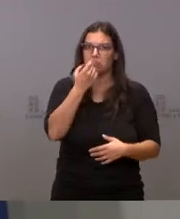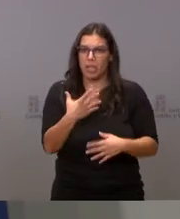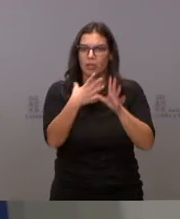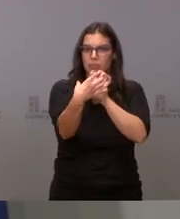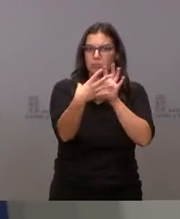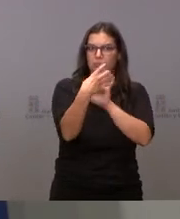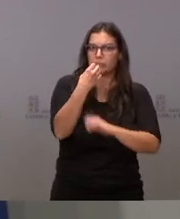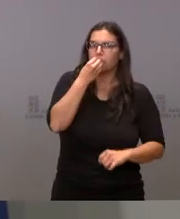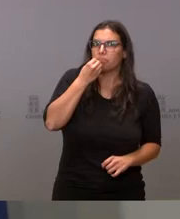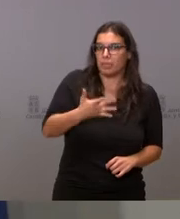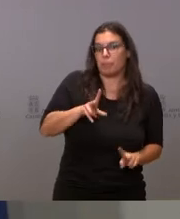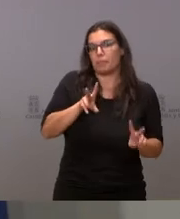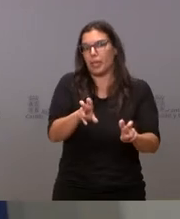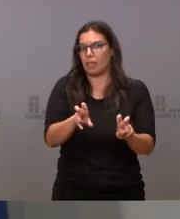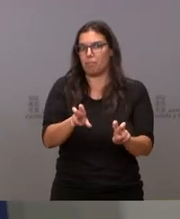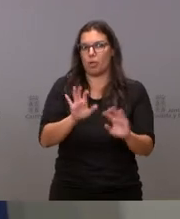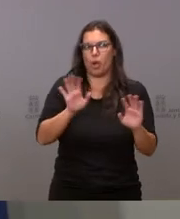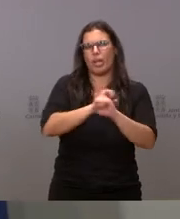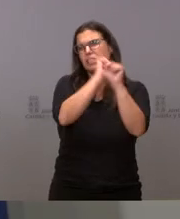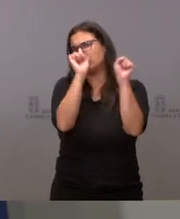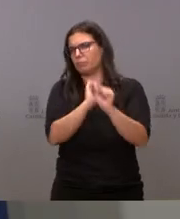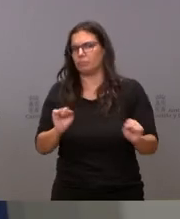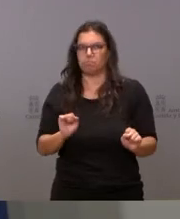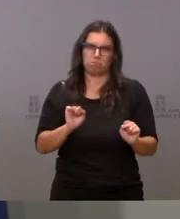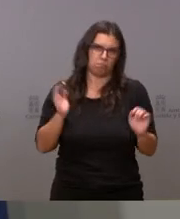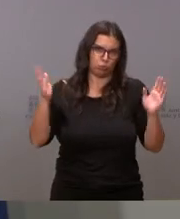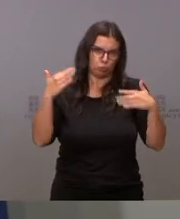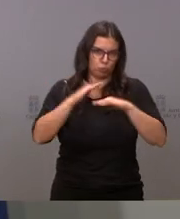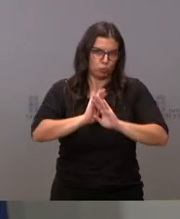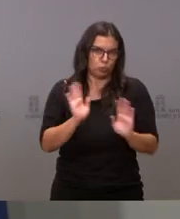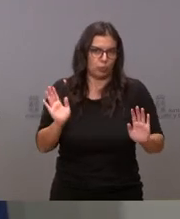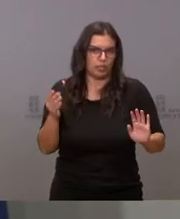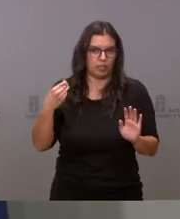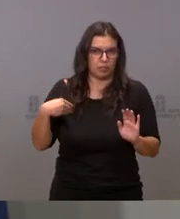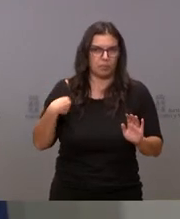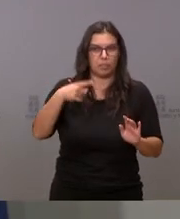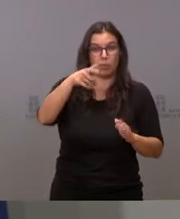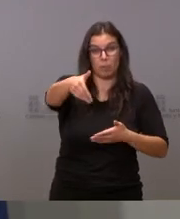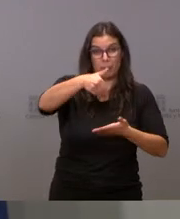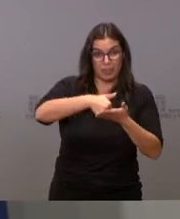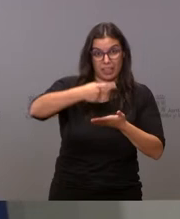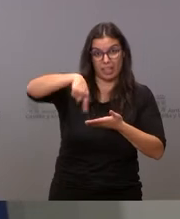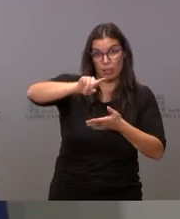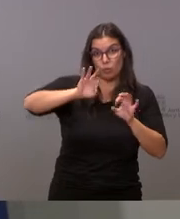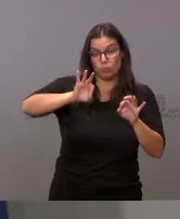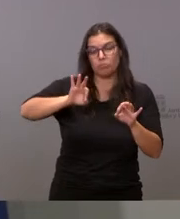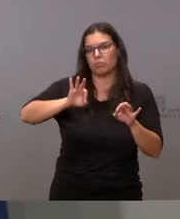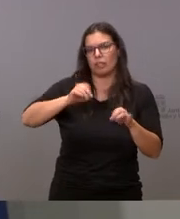no parece que haya imposibles en las demandas de ese grupo en concreto.